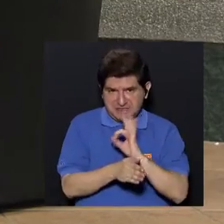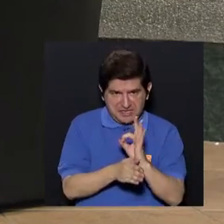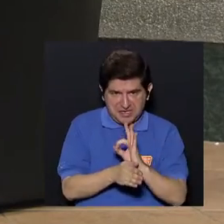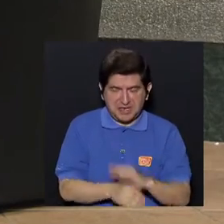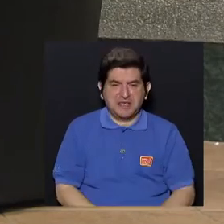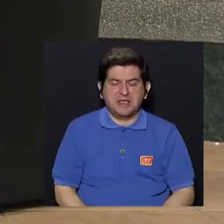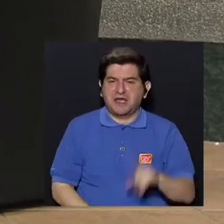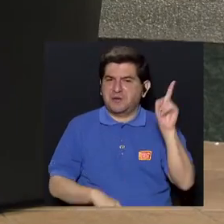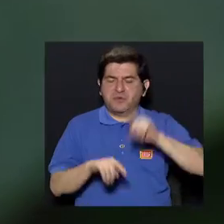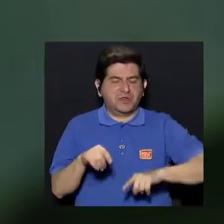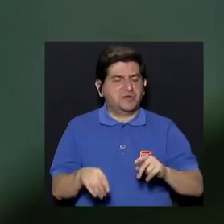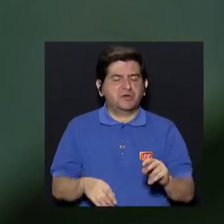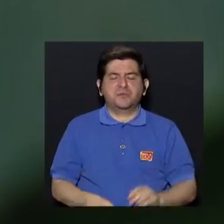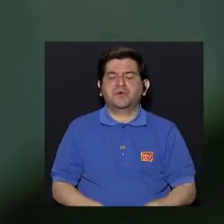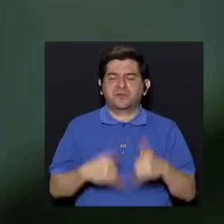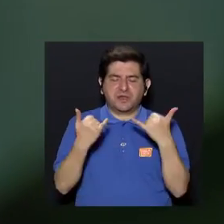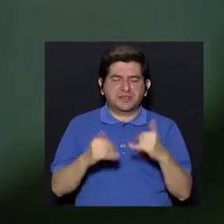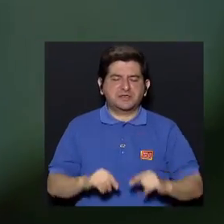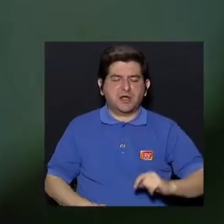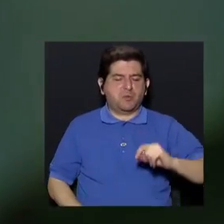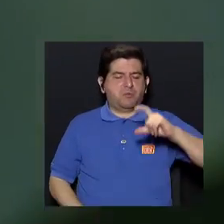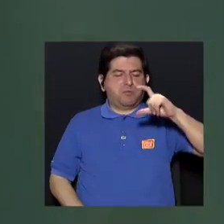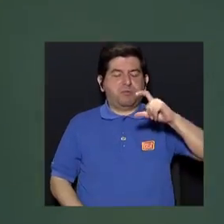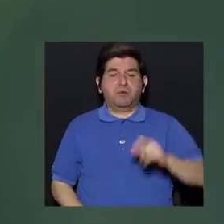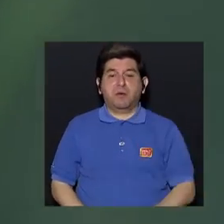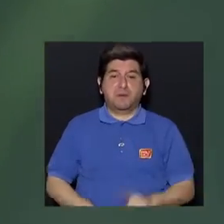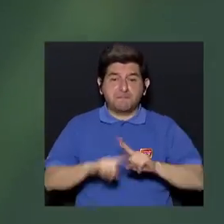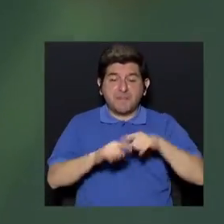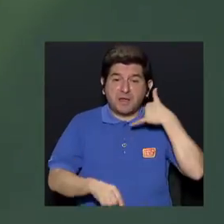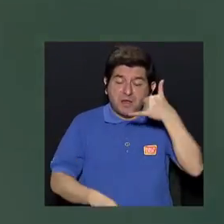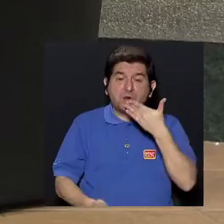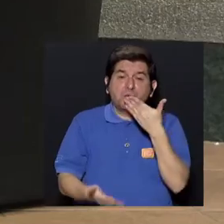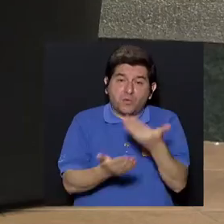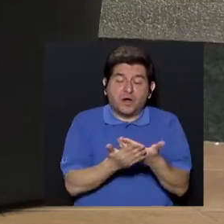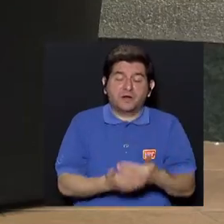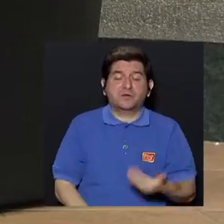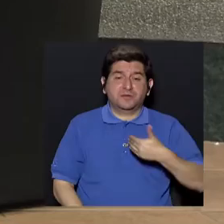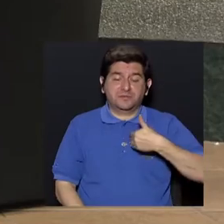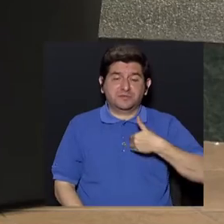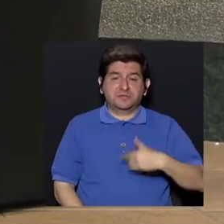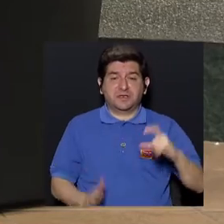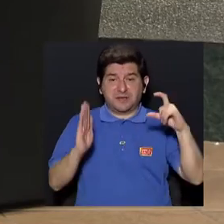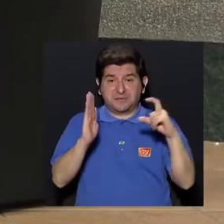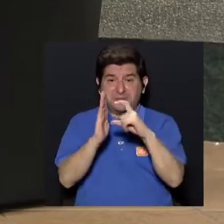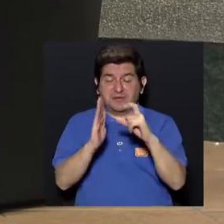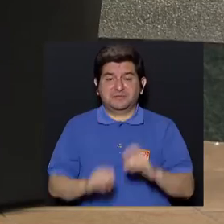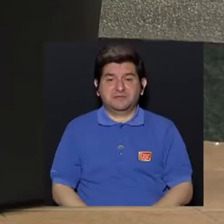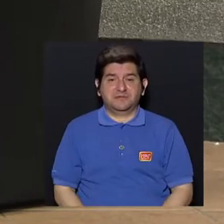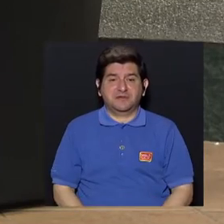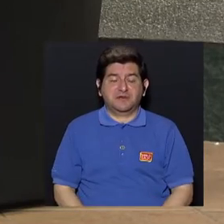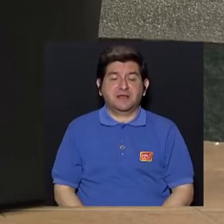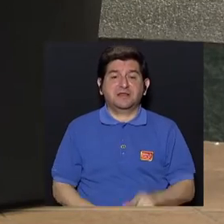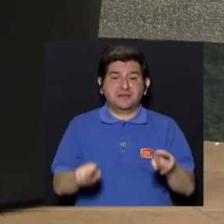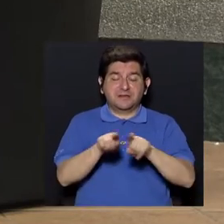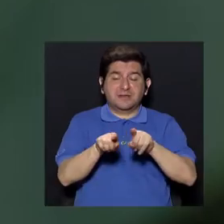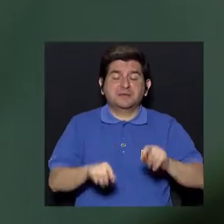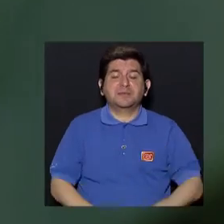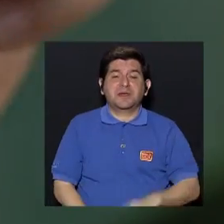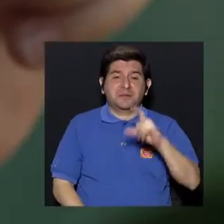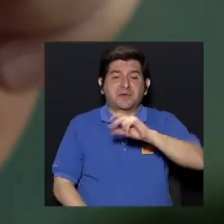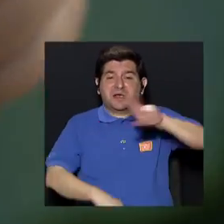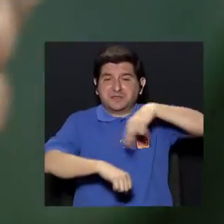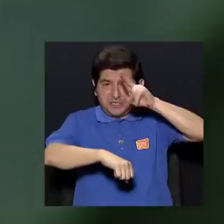¿verdad? Ya que no se puede recargar más y de el celular sigue bueno y entonces tenemos baterías sueltas, ¿verdad? Este, tenemos las baterías corrientes,